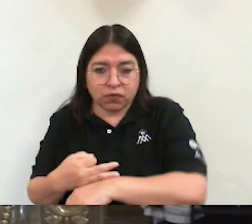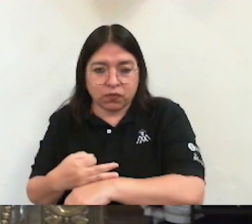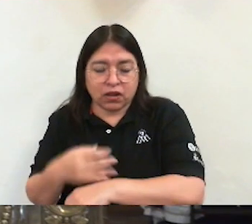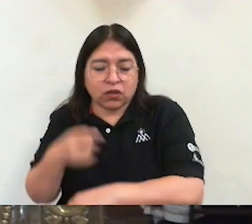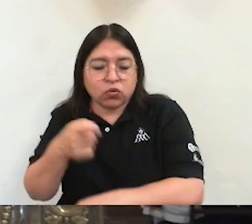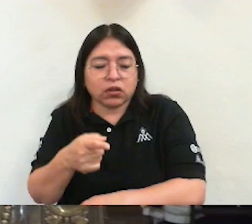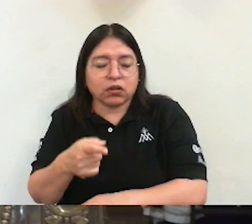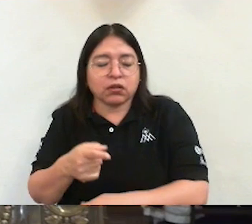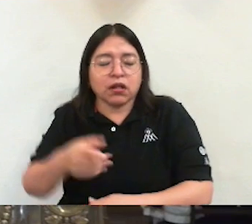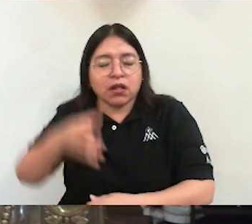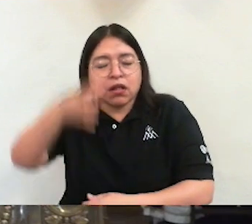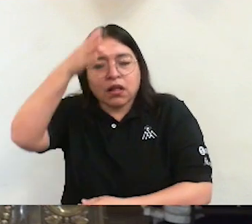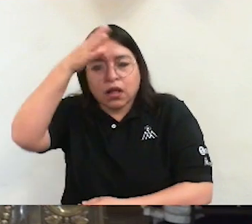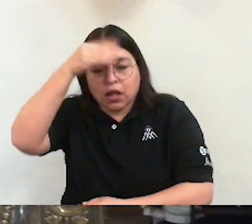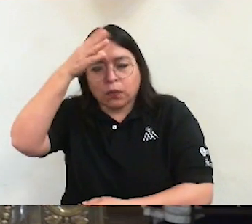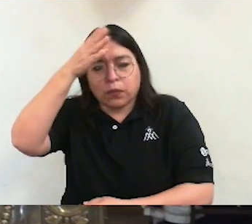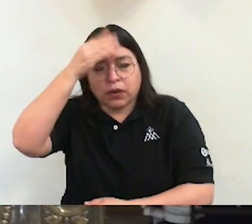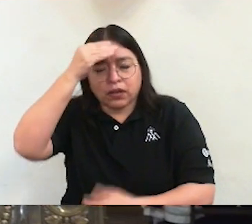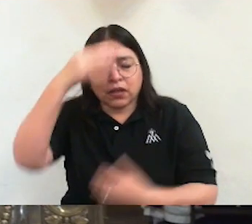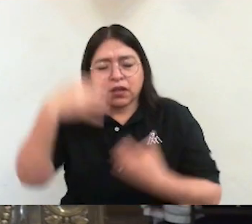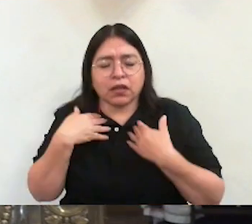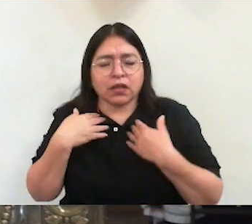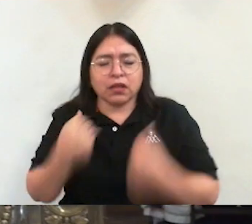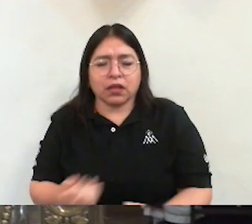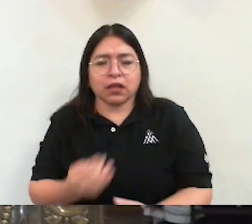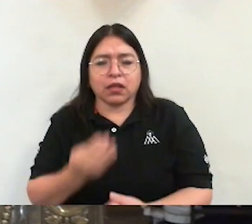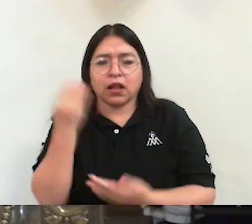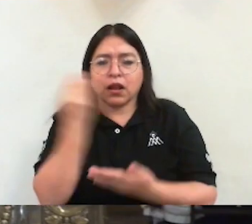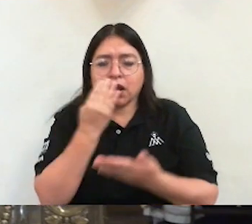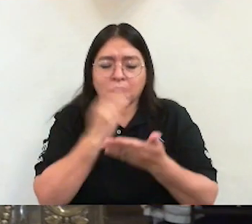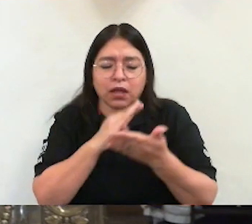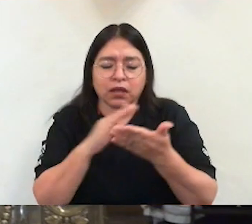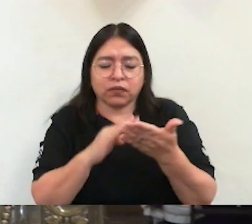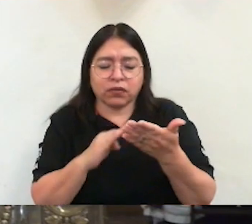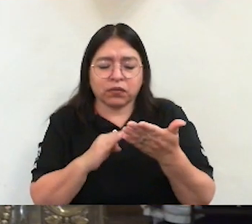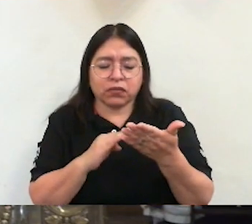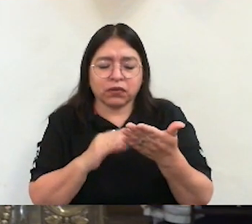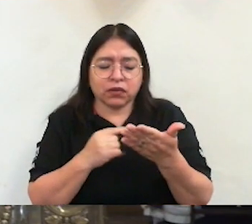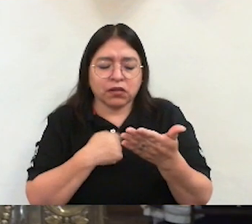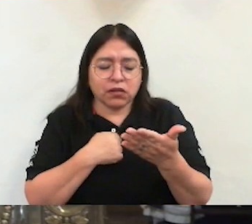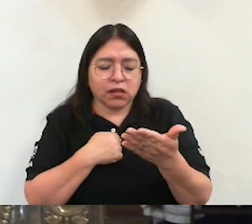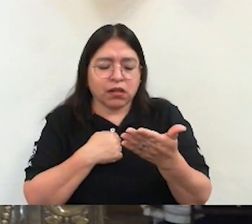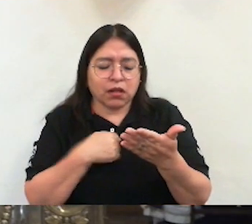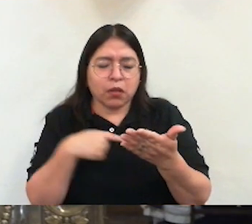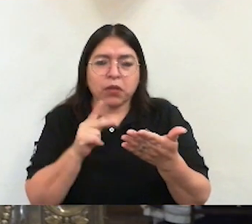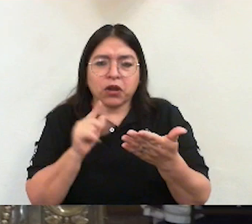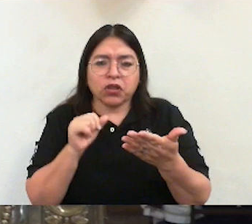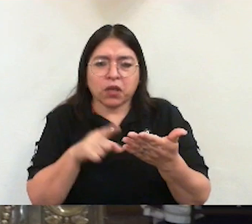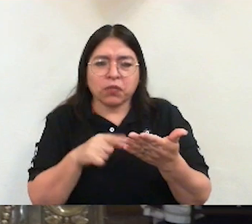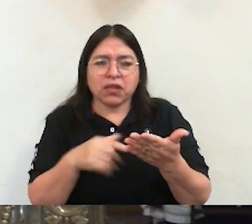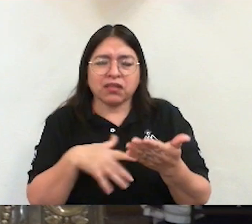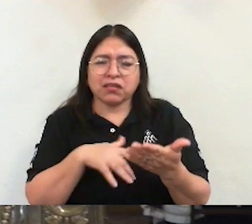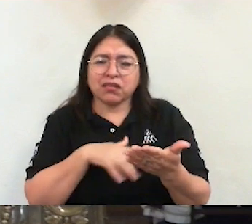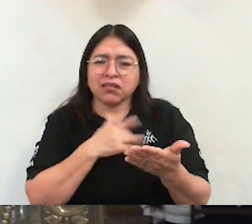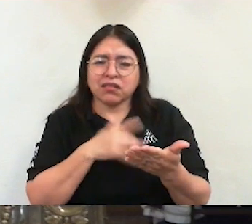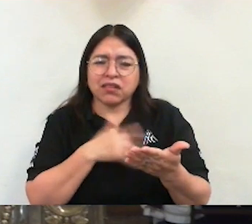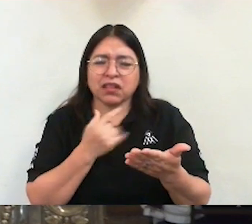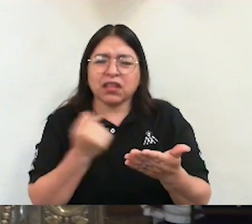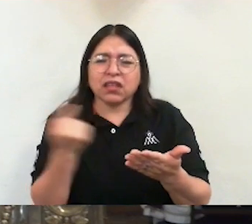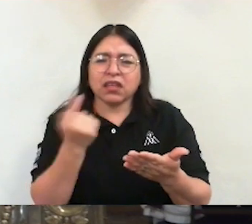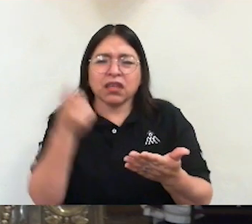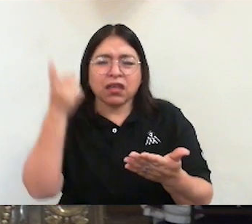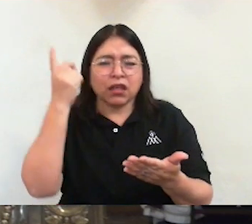Pero también, dejen que la interprete Cristo y la